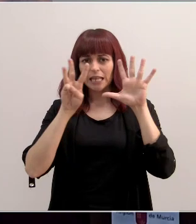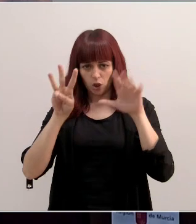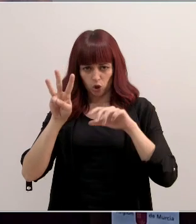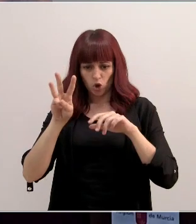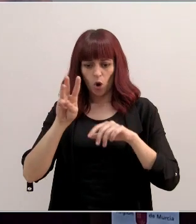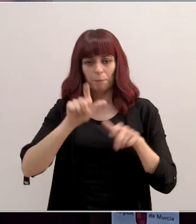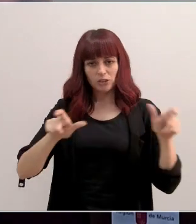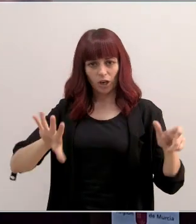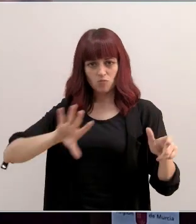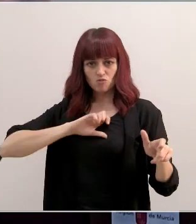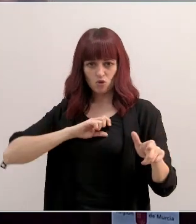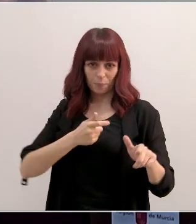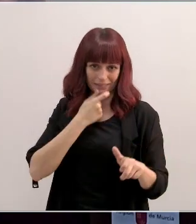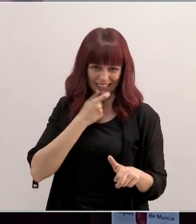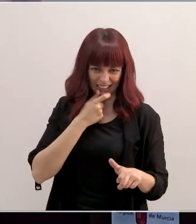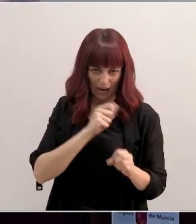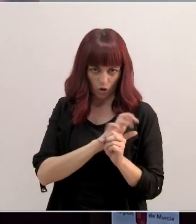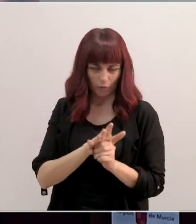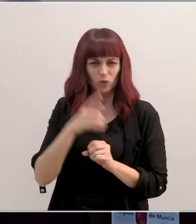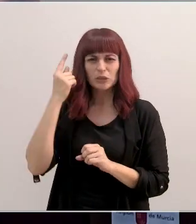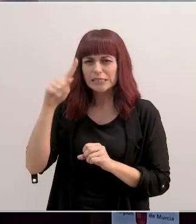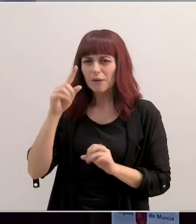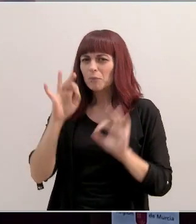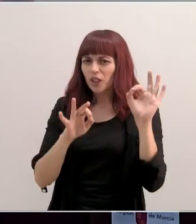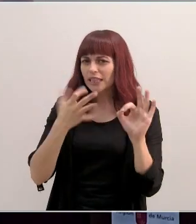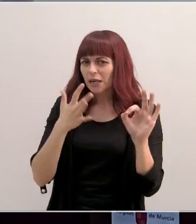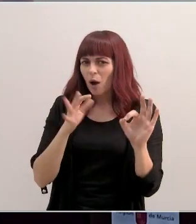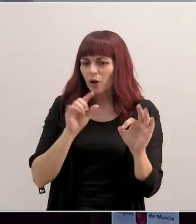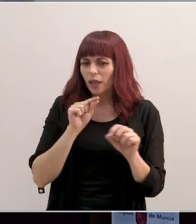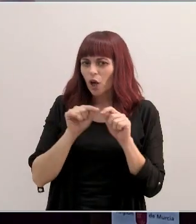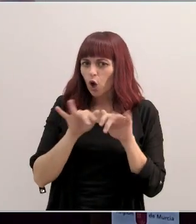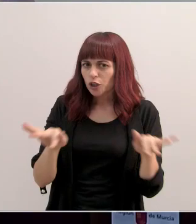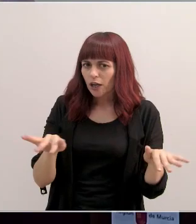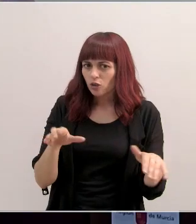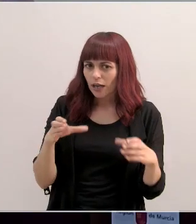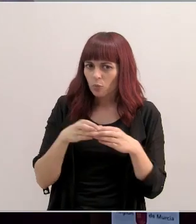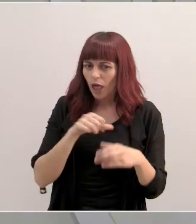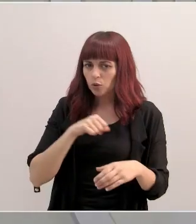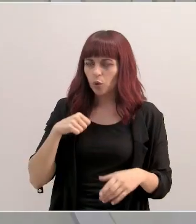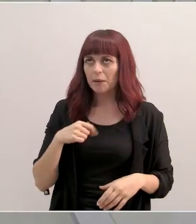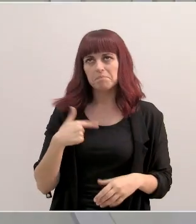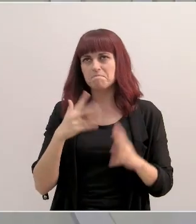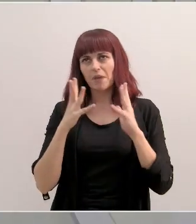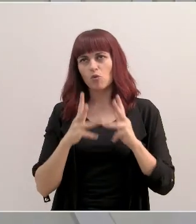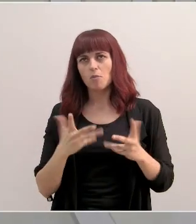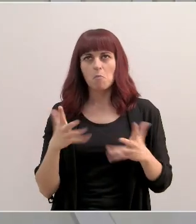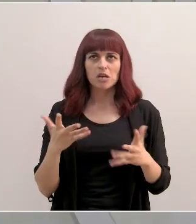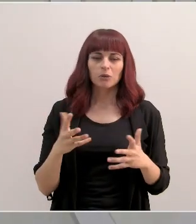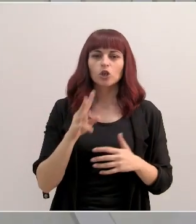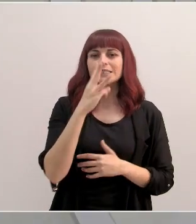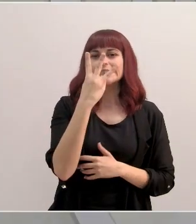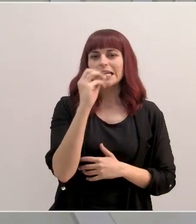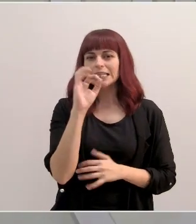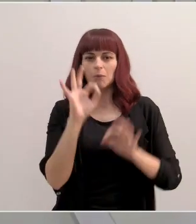la variante británica que hay en la región de Murcia. ¿Se sabe el porcentaje de contagiados aproximadamente que hay en la comunidad? Calculamos que pueda rondar el